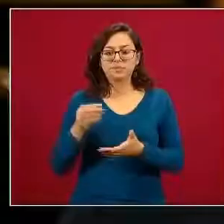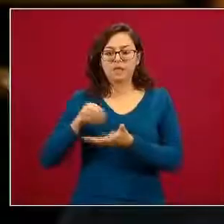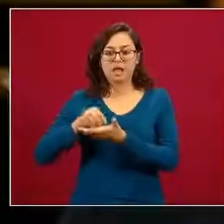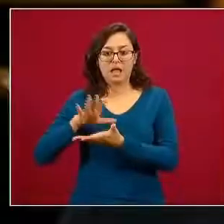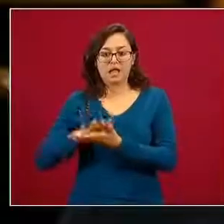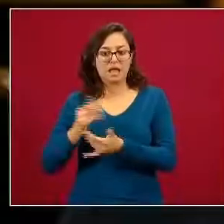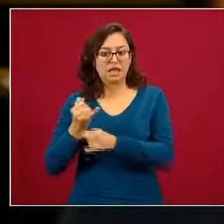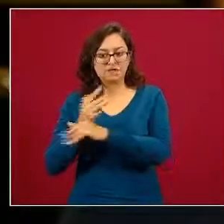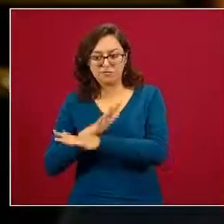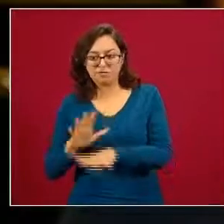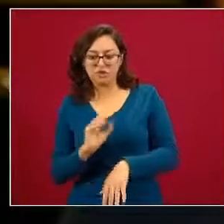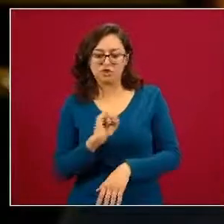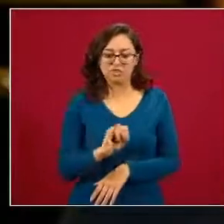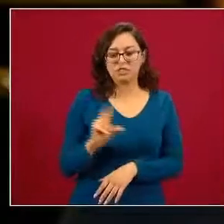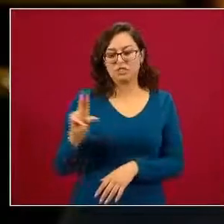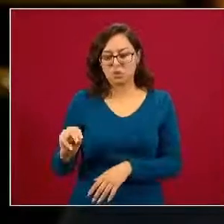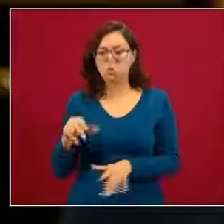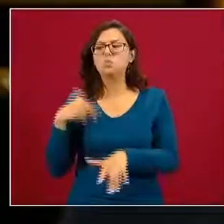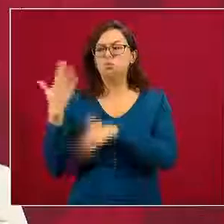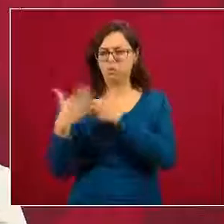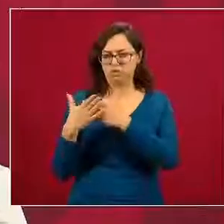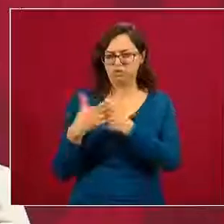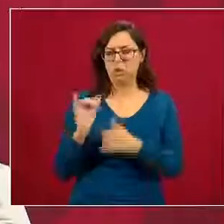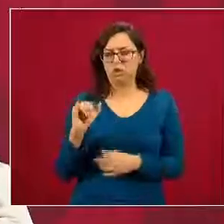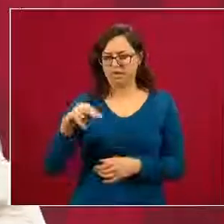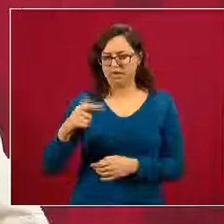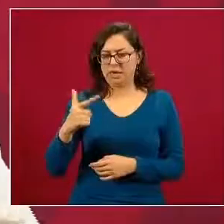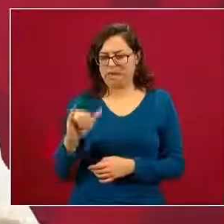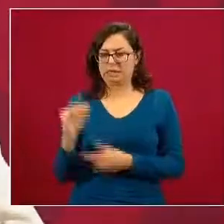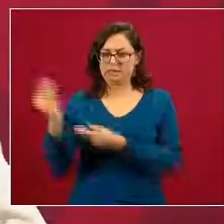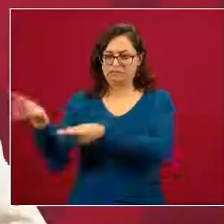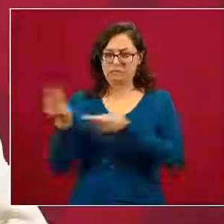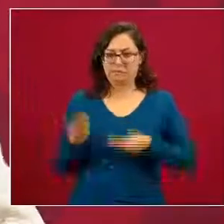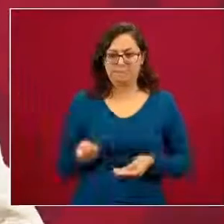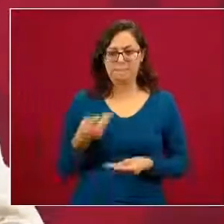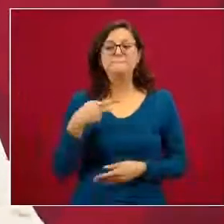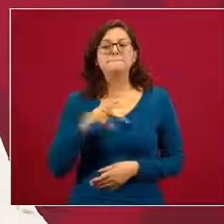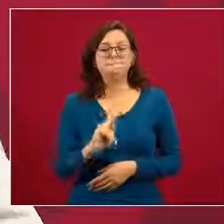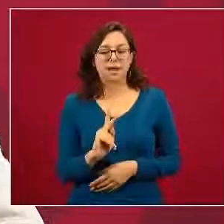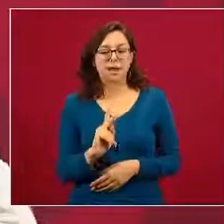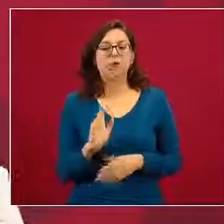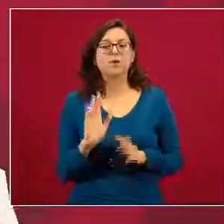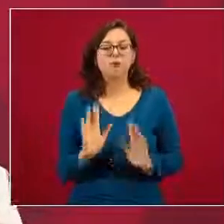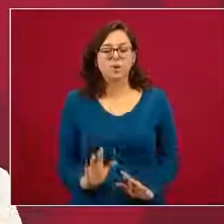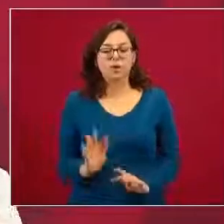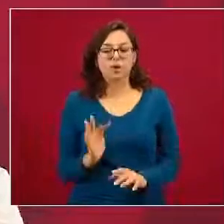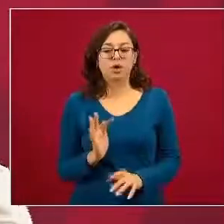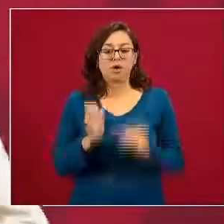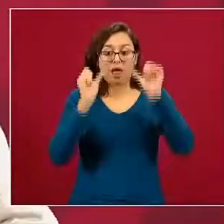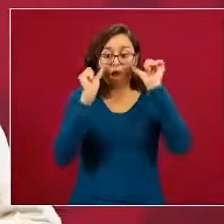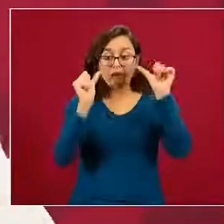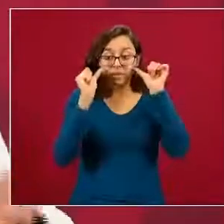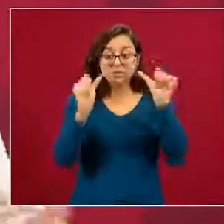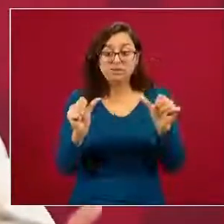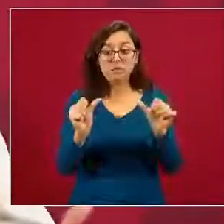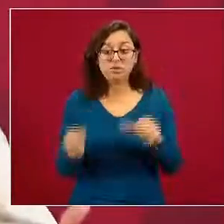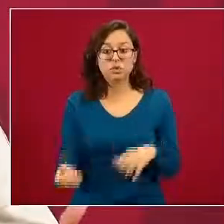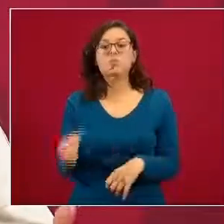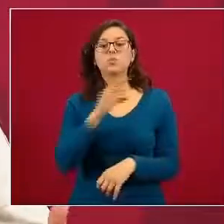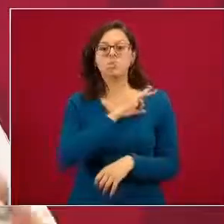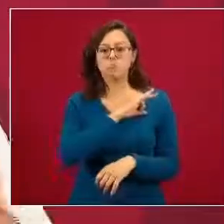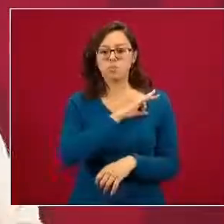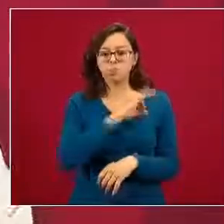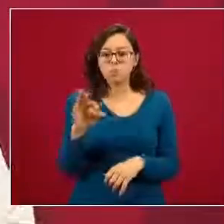o no ese dato que va a llegar en algún momento lo vamos a tener es que la atención sí puede ser de una